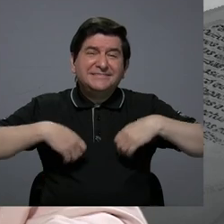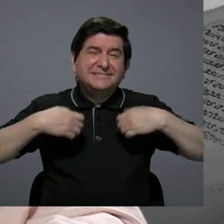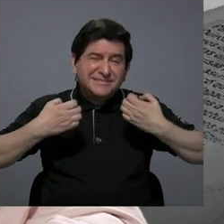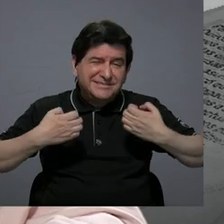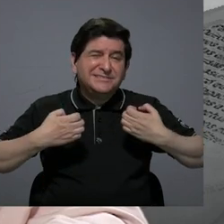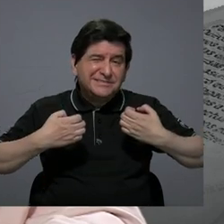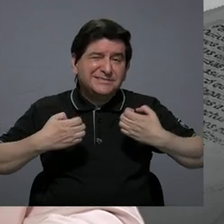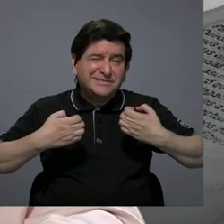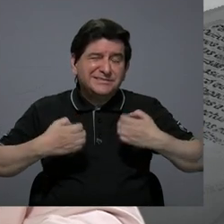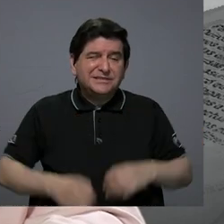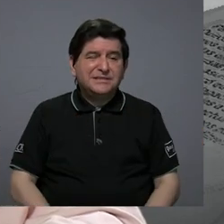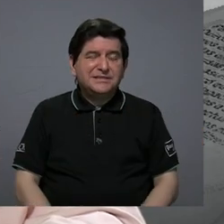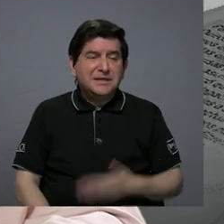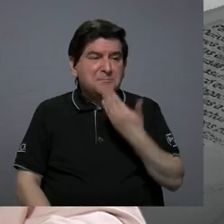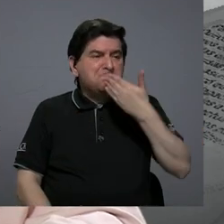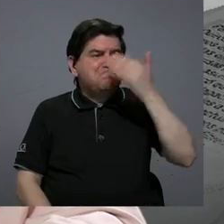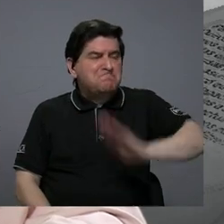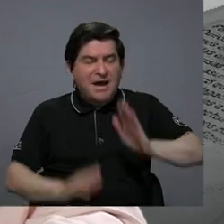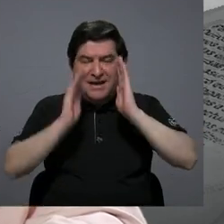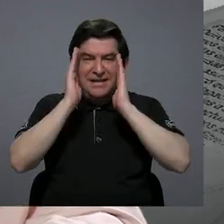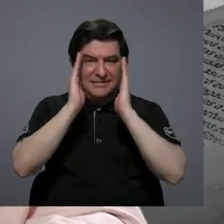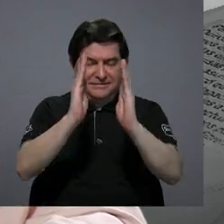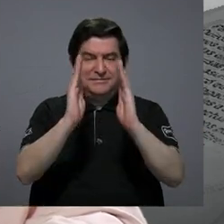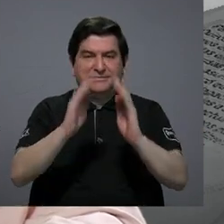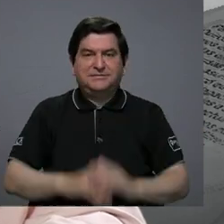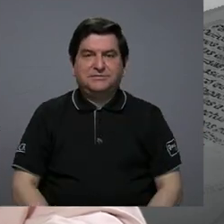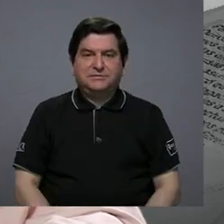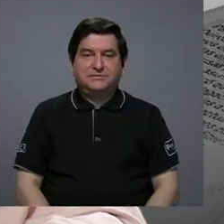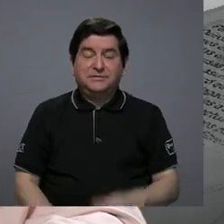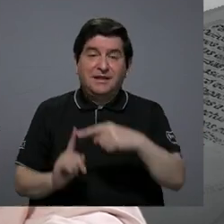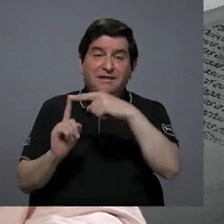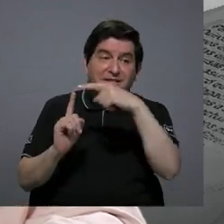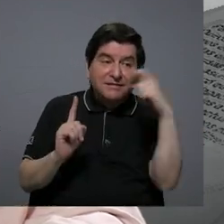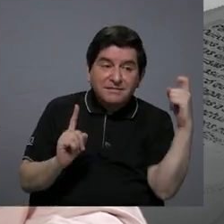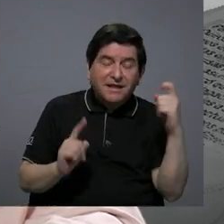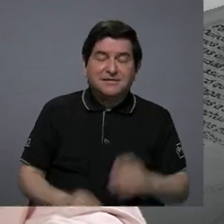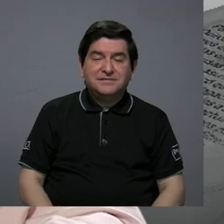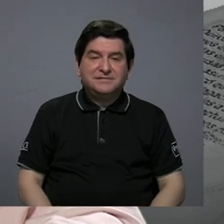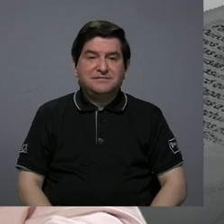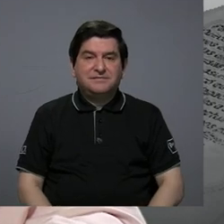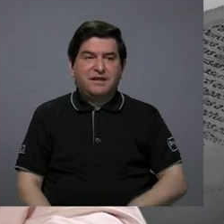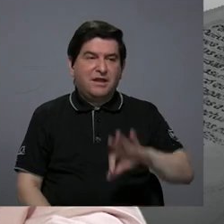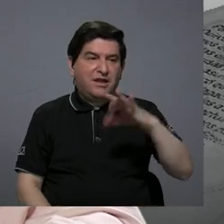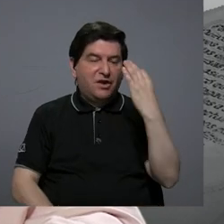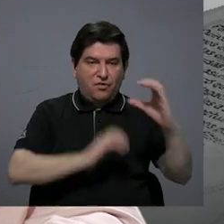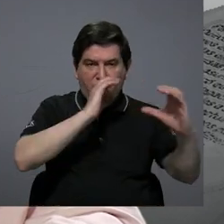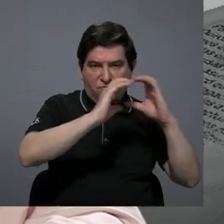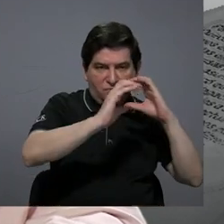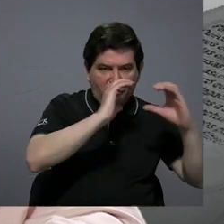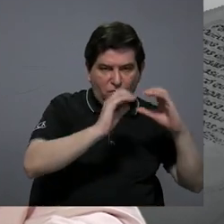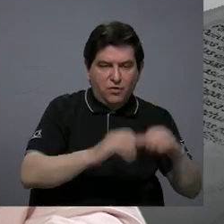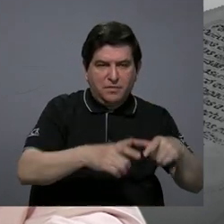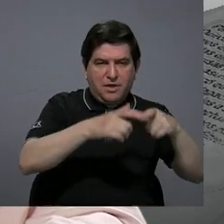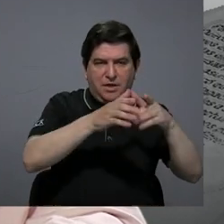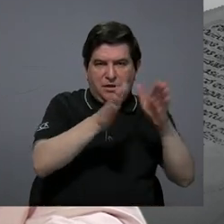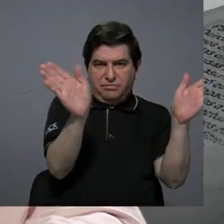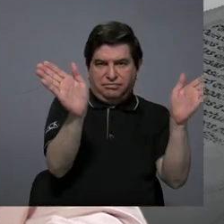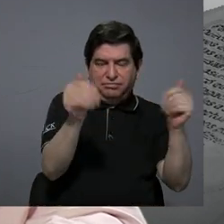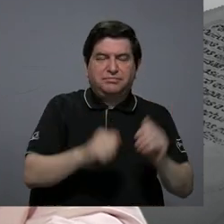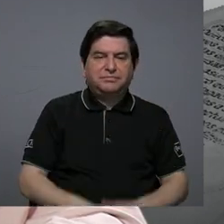mal abordaje de parte de los medios de comunicación masiva